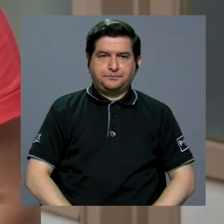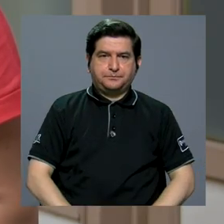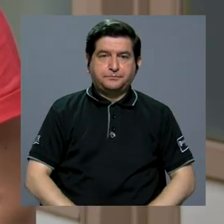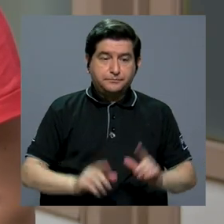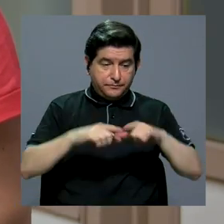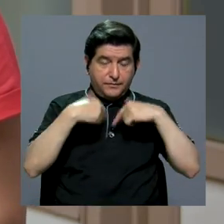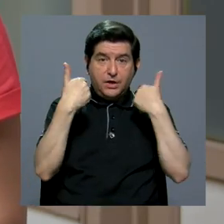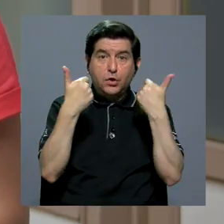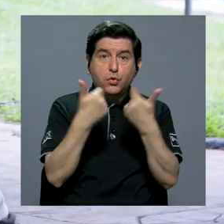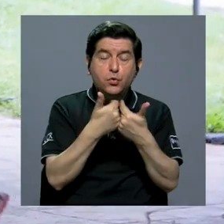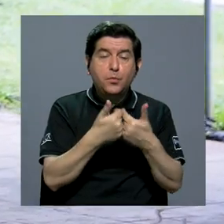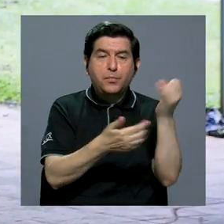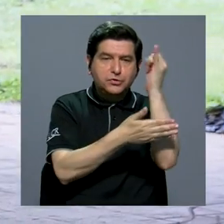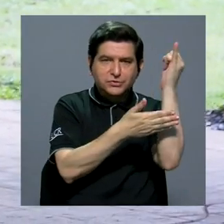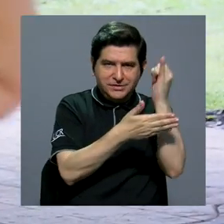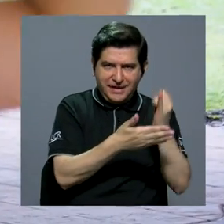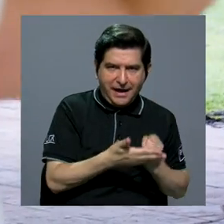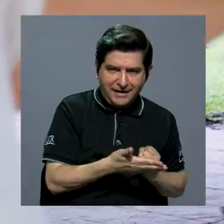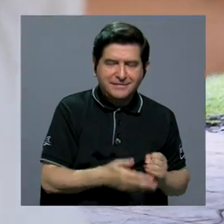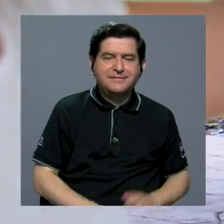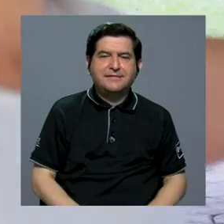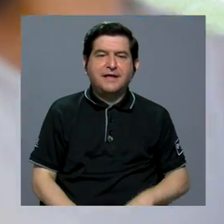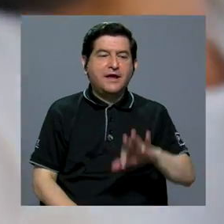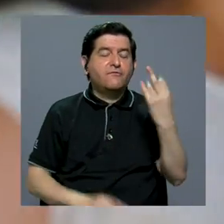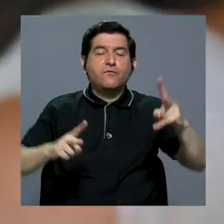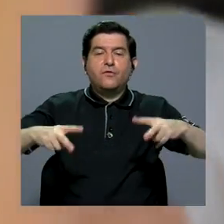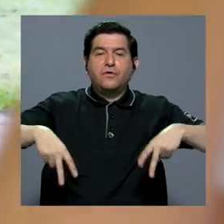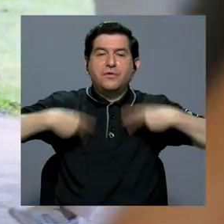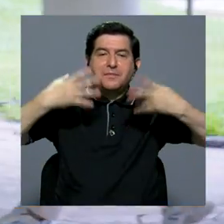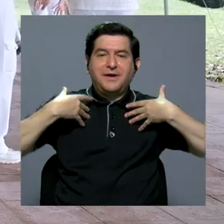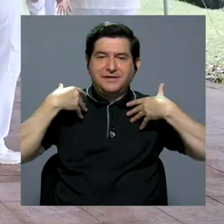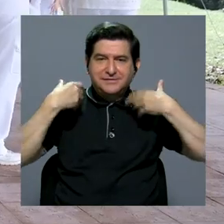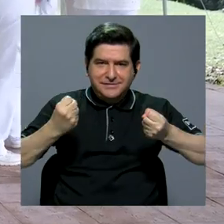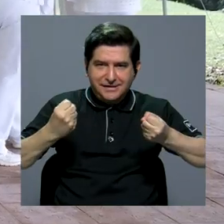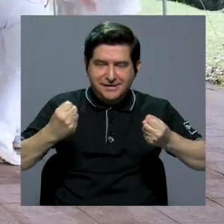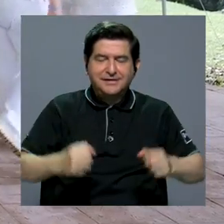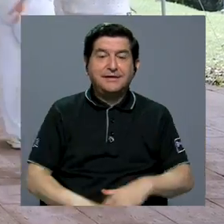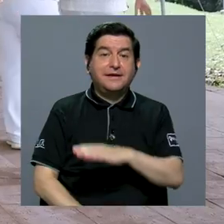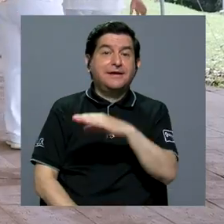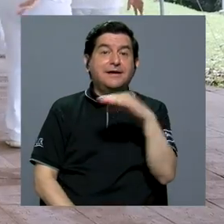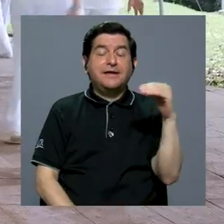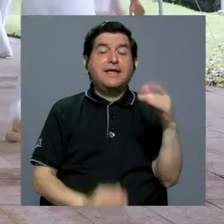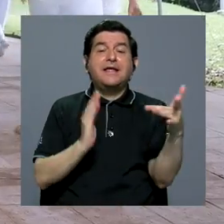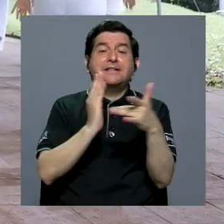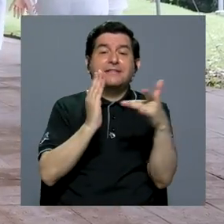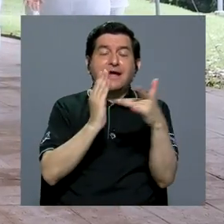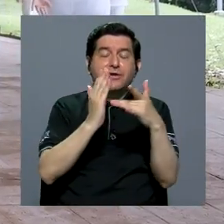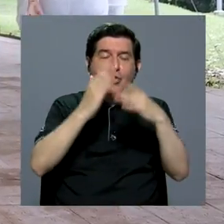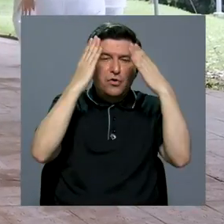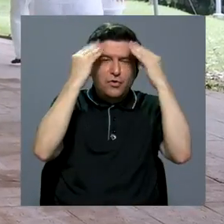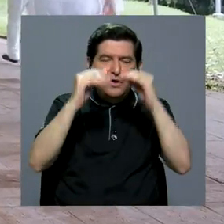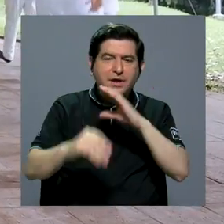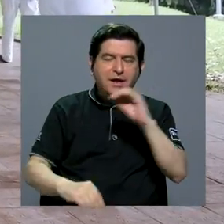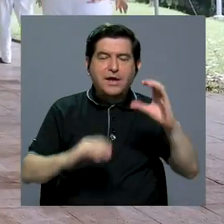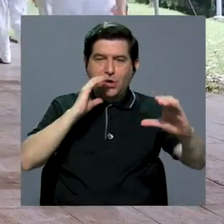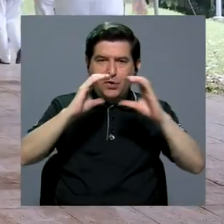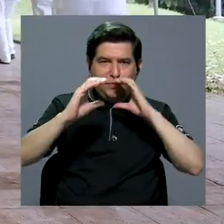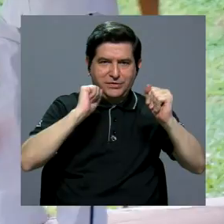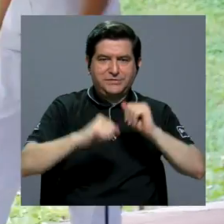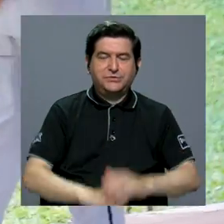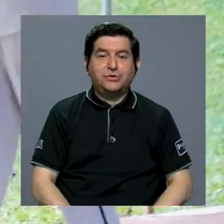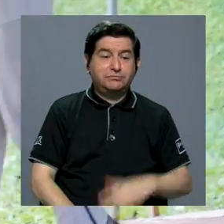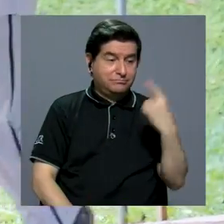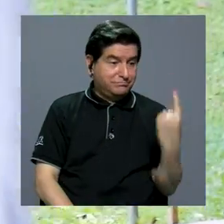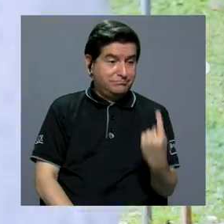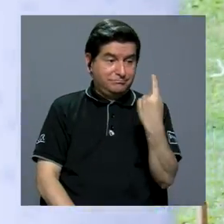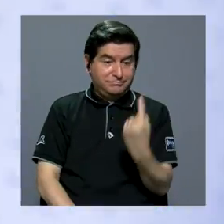también el de grupos artísticos, estilos de vida saludables y tecnologías de la información y